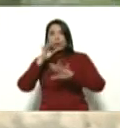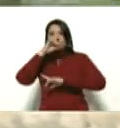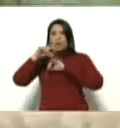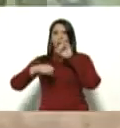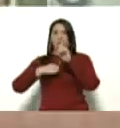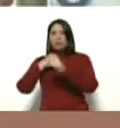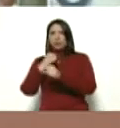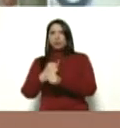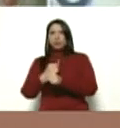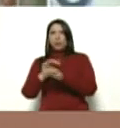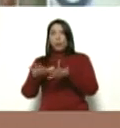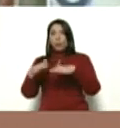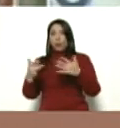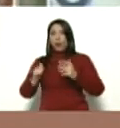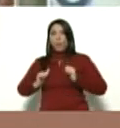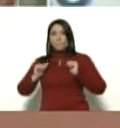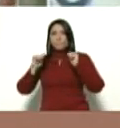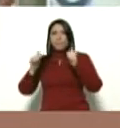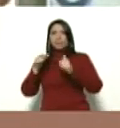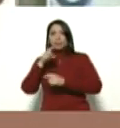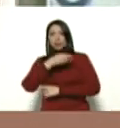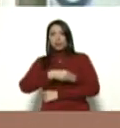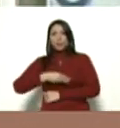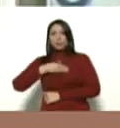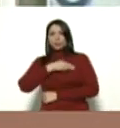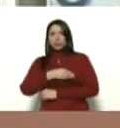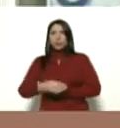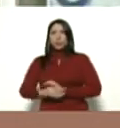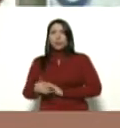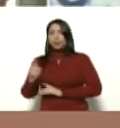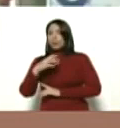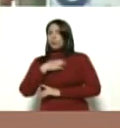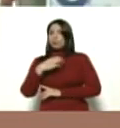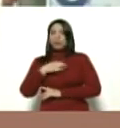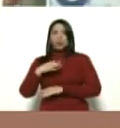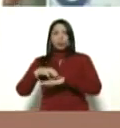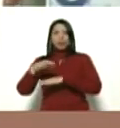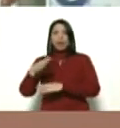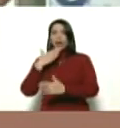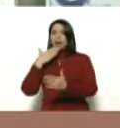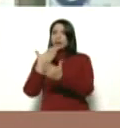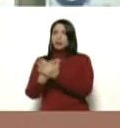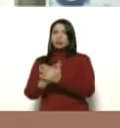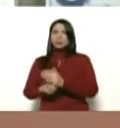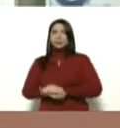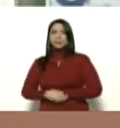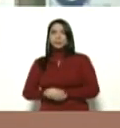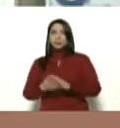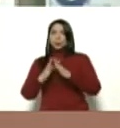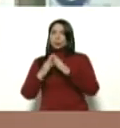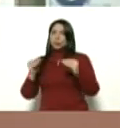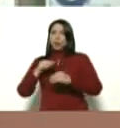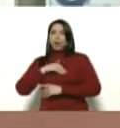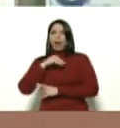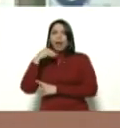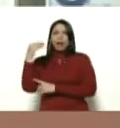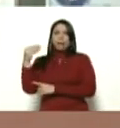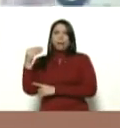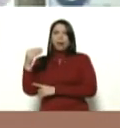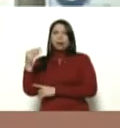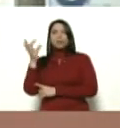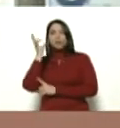desde que arrancó esta misión y no puedo dejar de agradecerle con toda el arma de una mujer